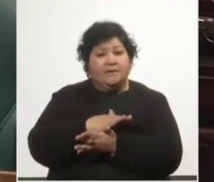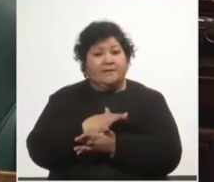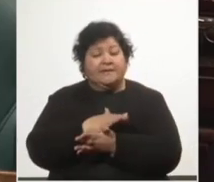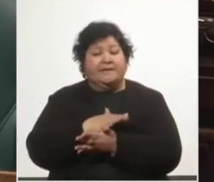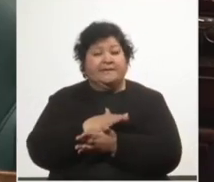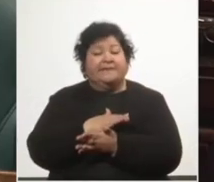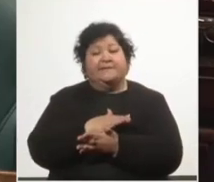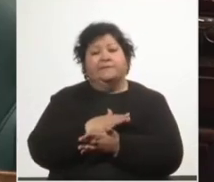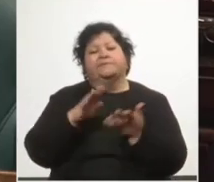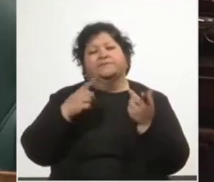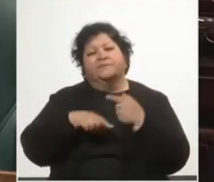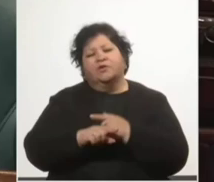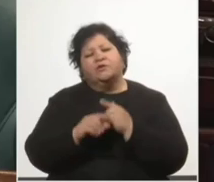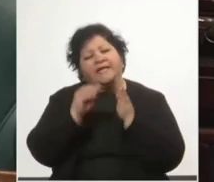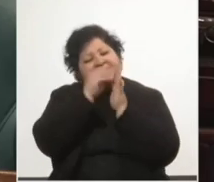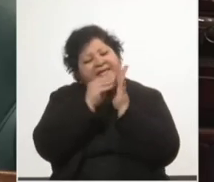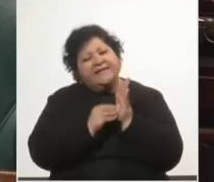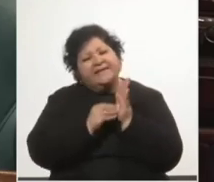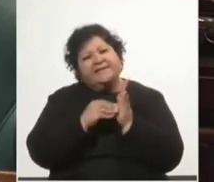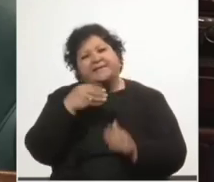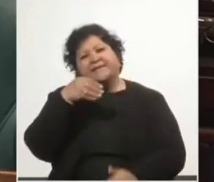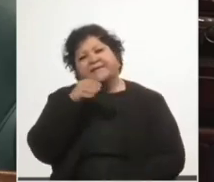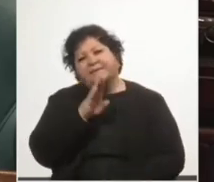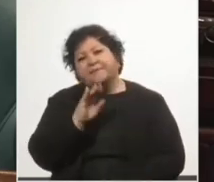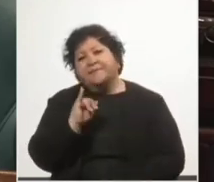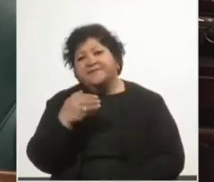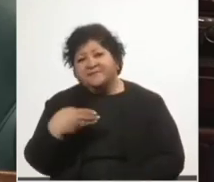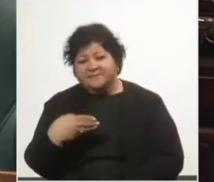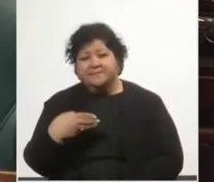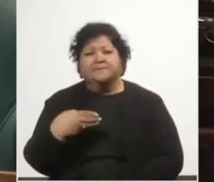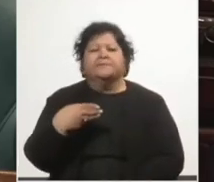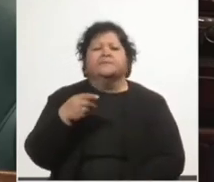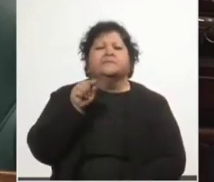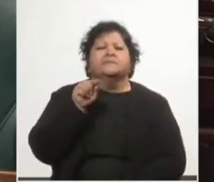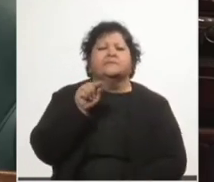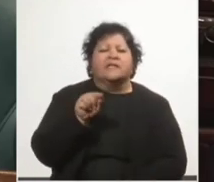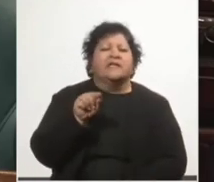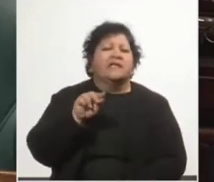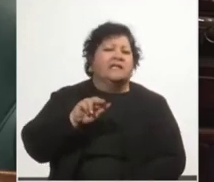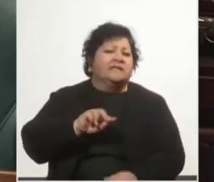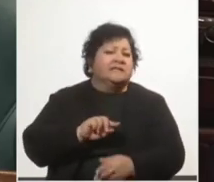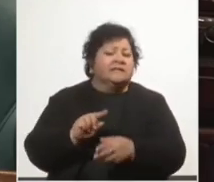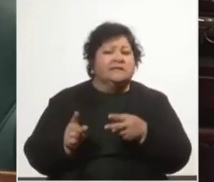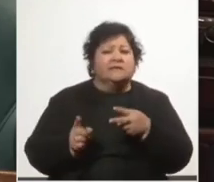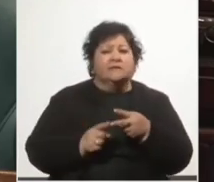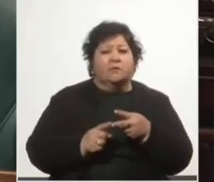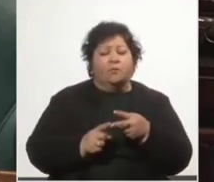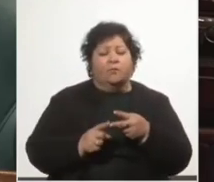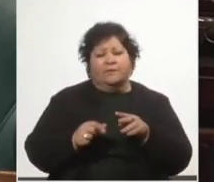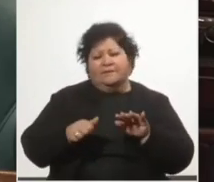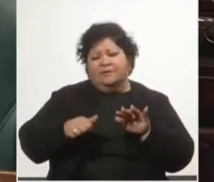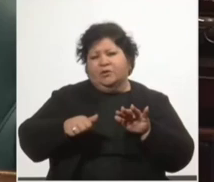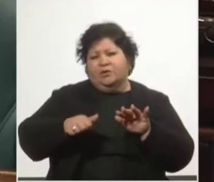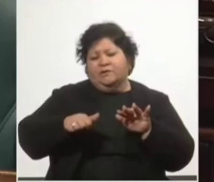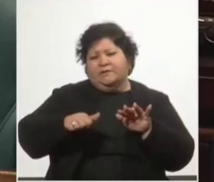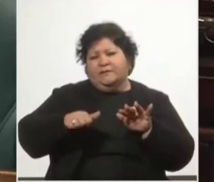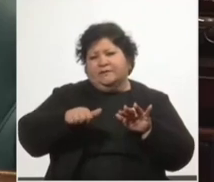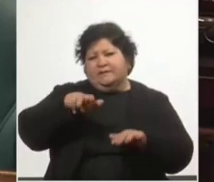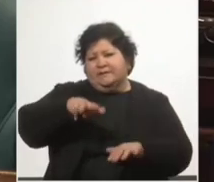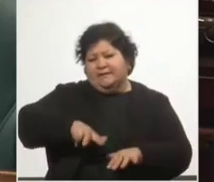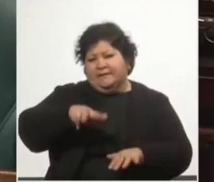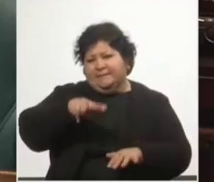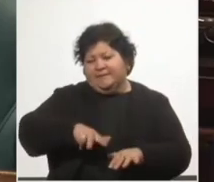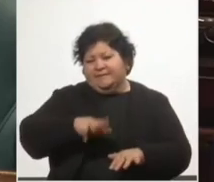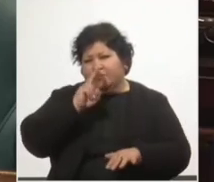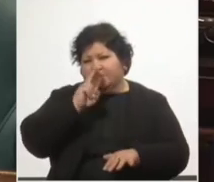vista técnico es tomar el dato del PIB del último trimestre disponible, en este caso el segundo trimestre de 2021, y compararlo con el